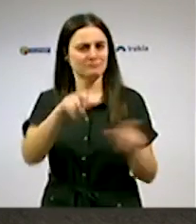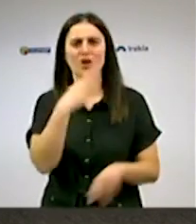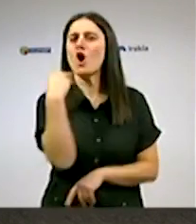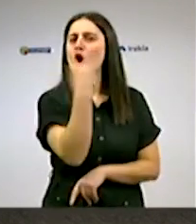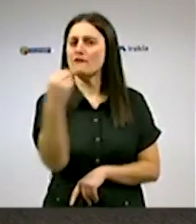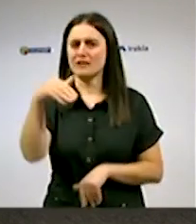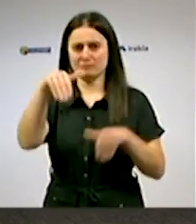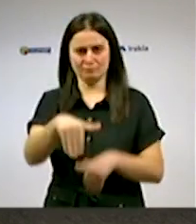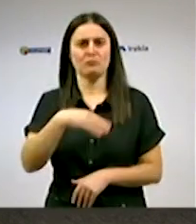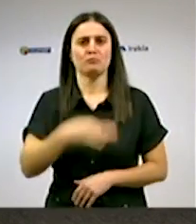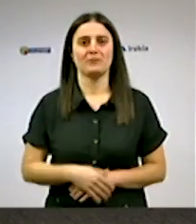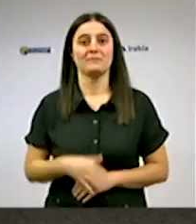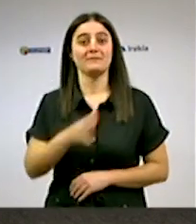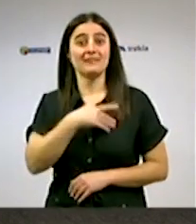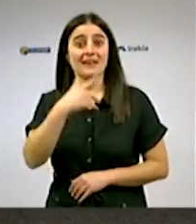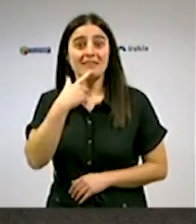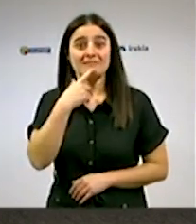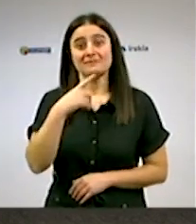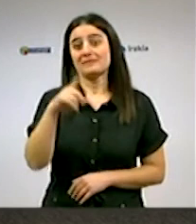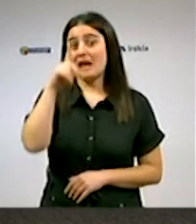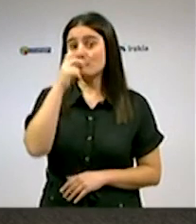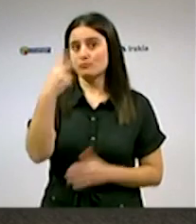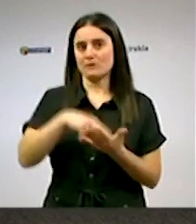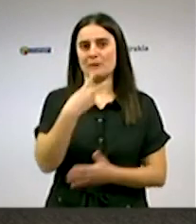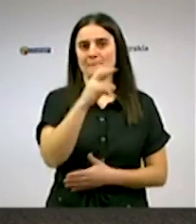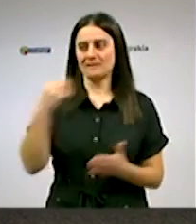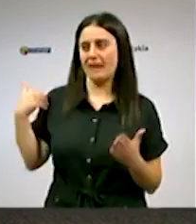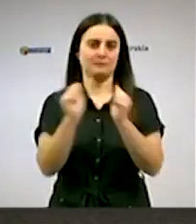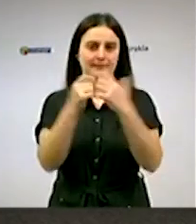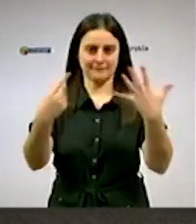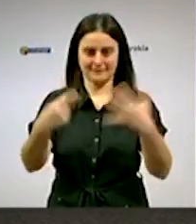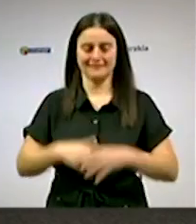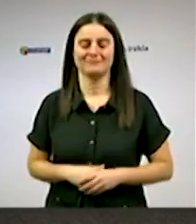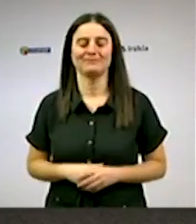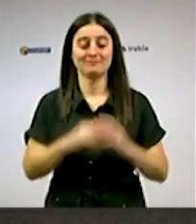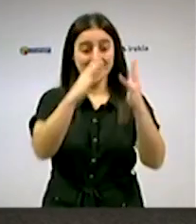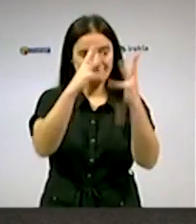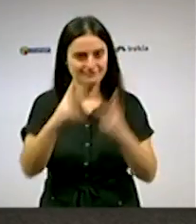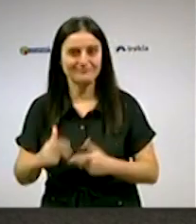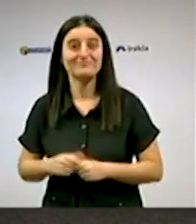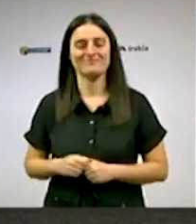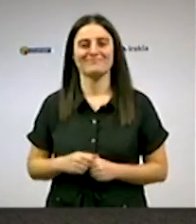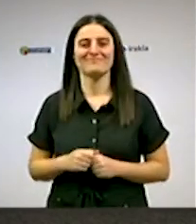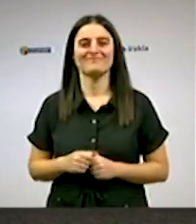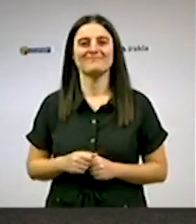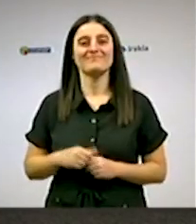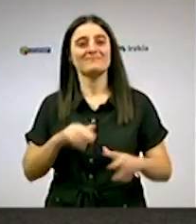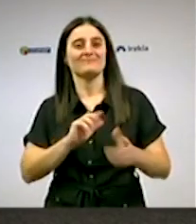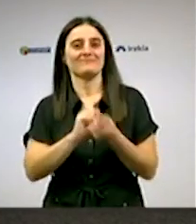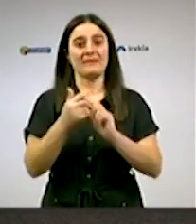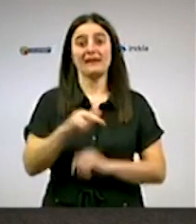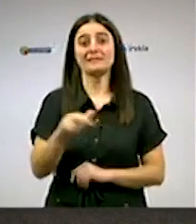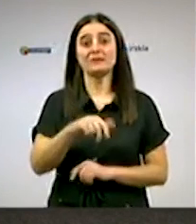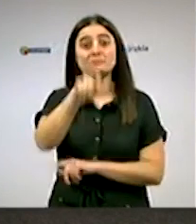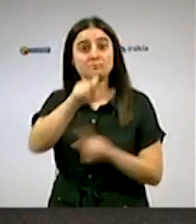las personas que han cumplido 18 años desde el año 2020. Del Censo de Personas Residentes en el Extranjero,